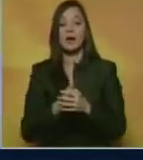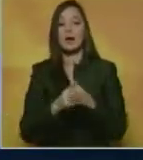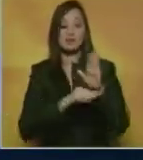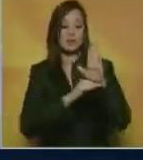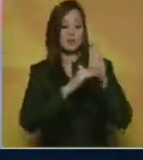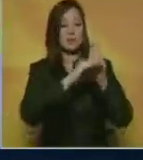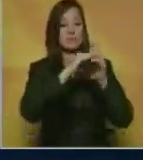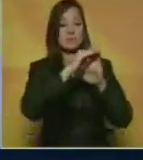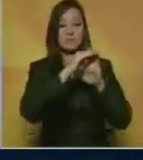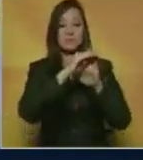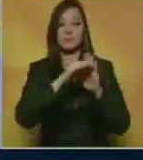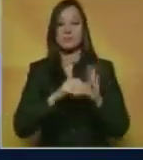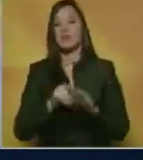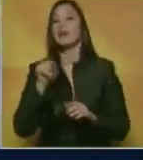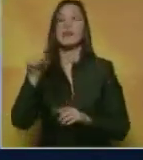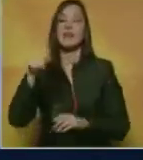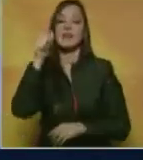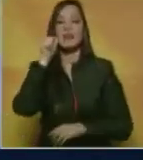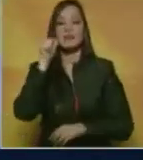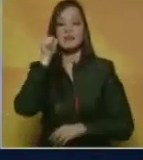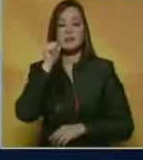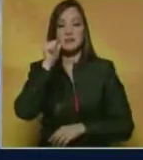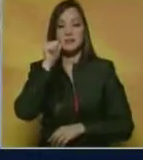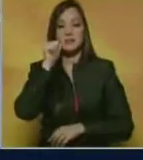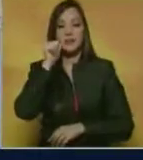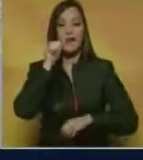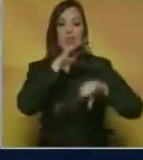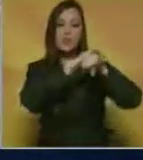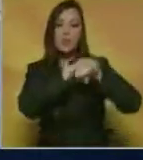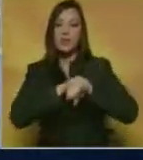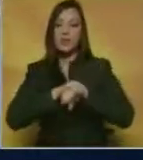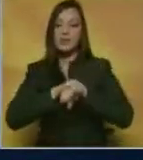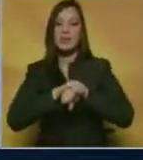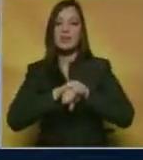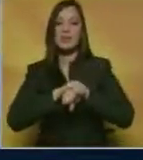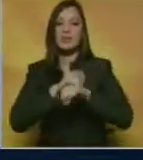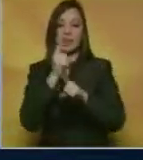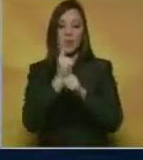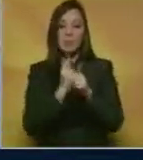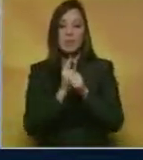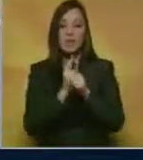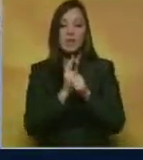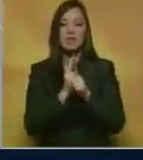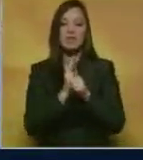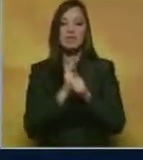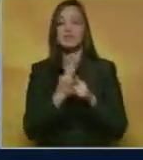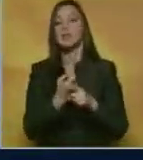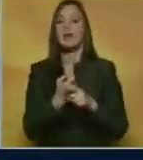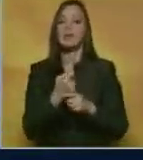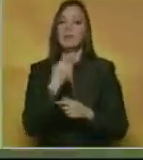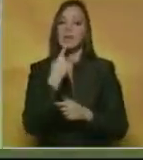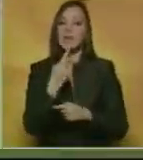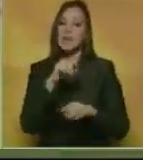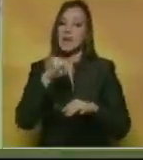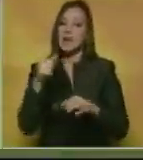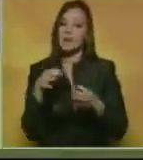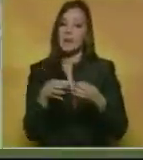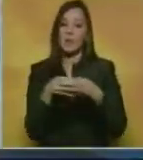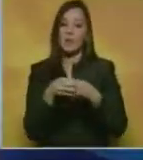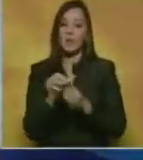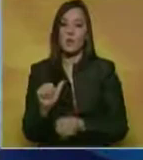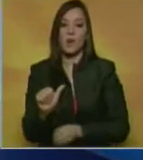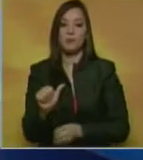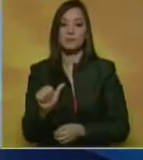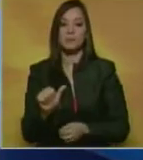All Blacks neozelandeses. Este sábado Inglaterra y Gales disputarán el choque destacado de la jornada por el grupo A.